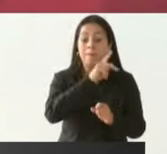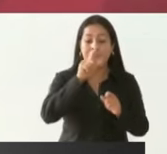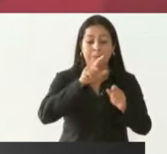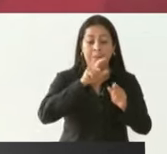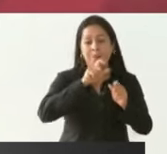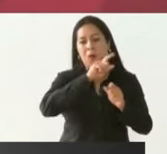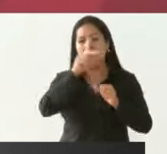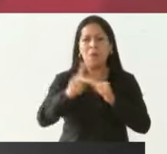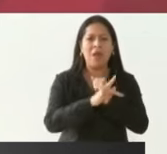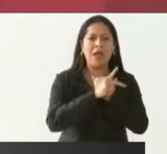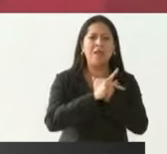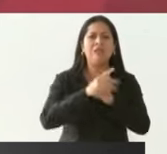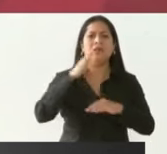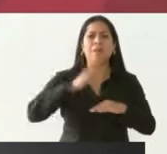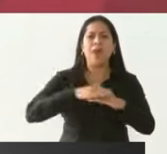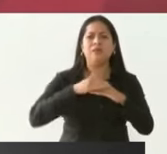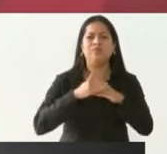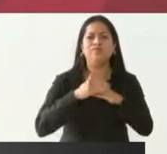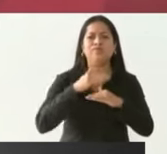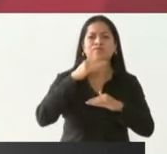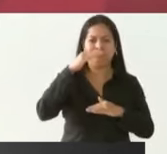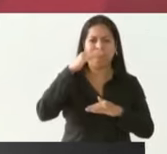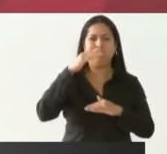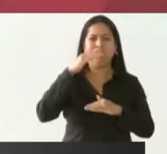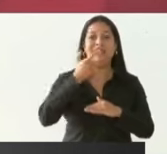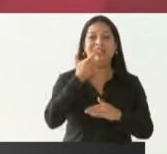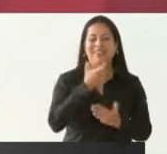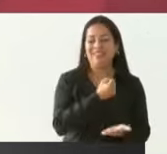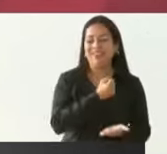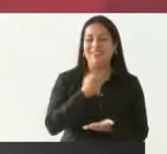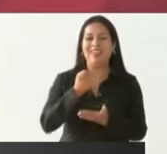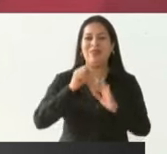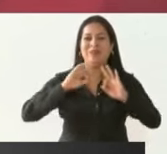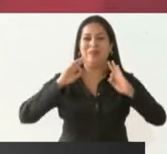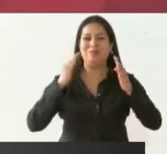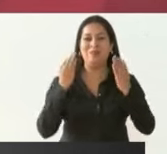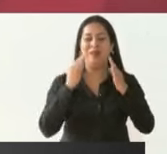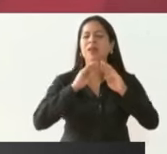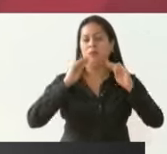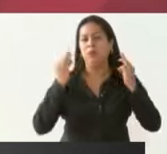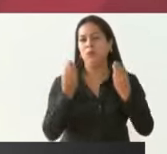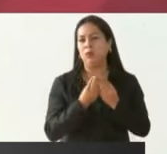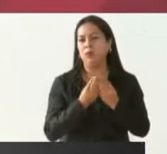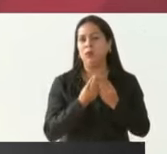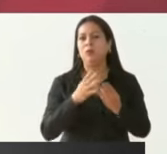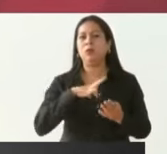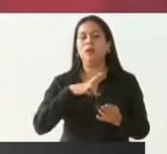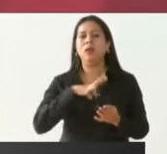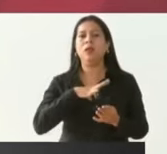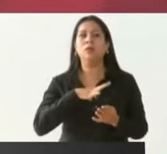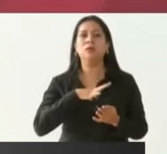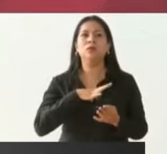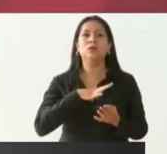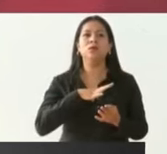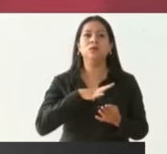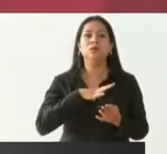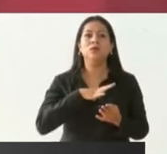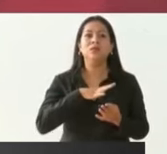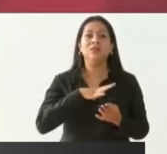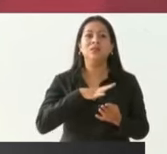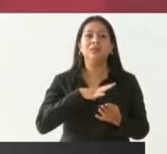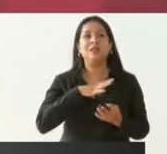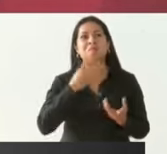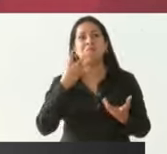con más crecimiento en la economía, en el mundo. Tenemos récord